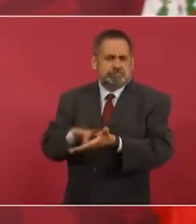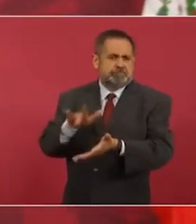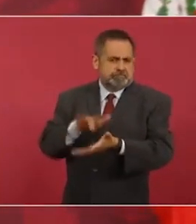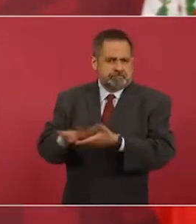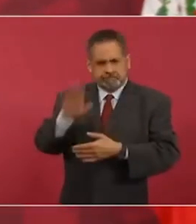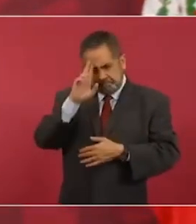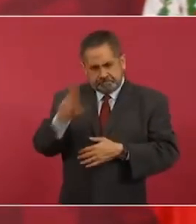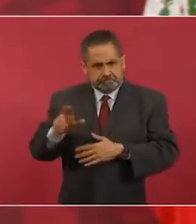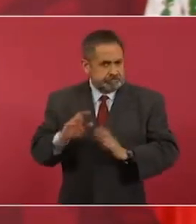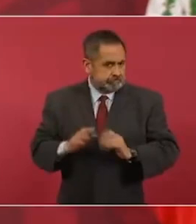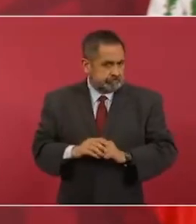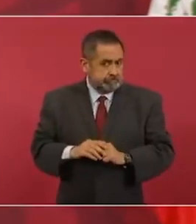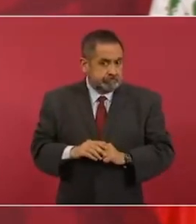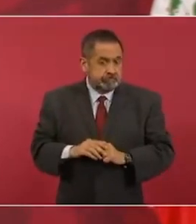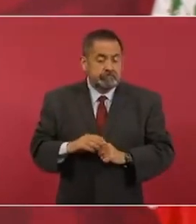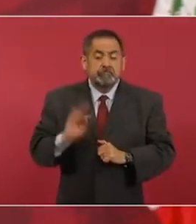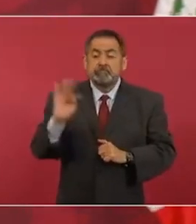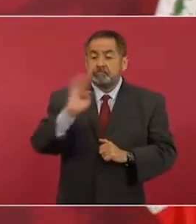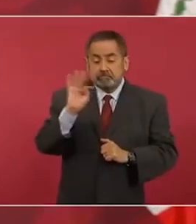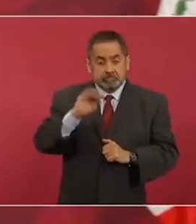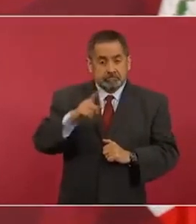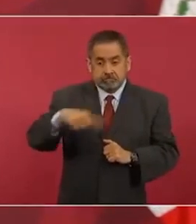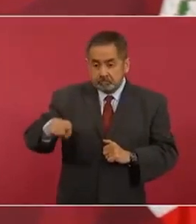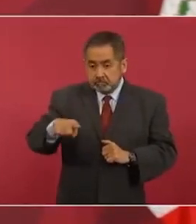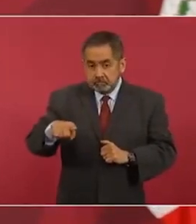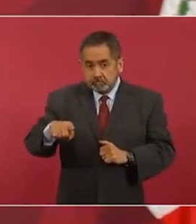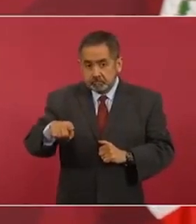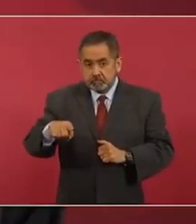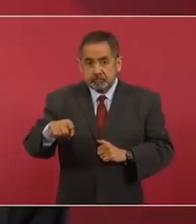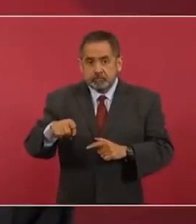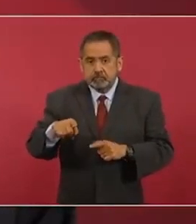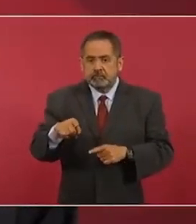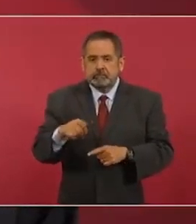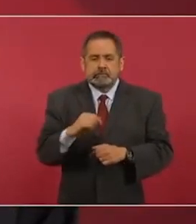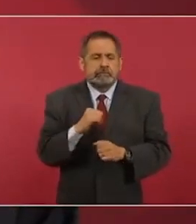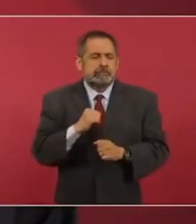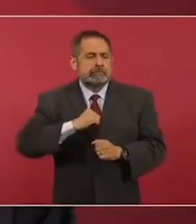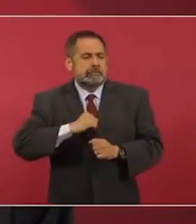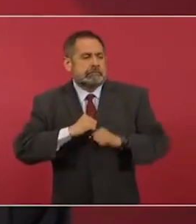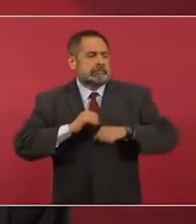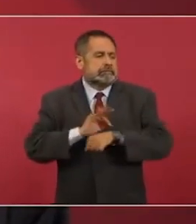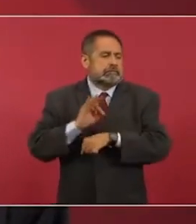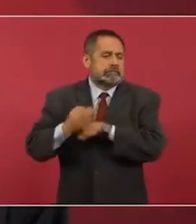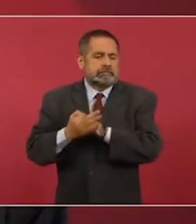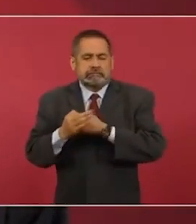Sí, no, se apuesta al influyentismo y a la corrupción.